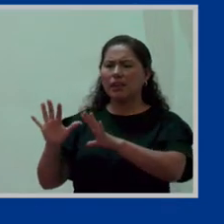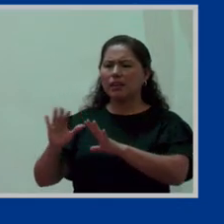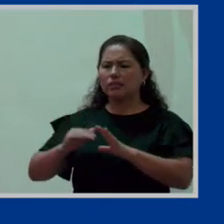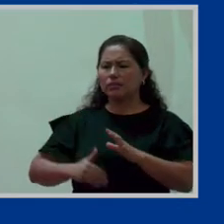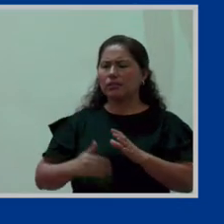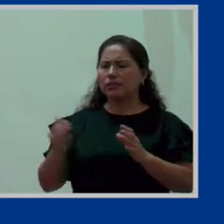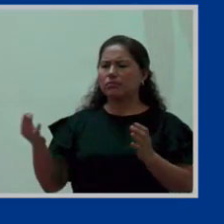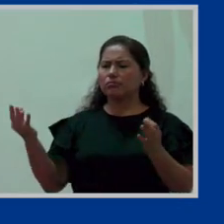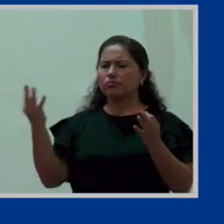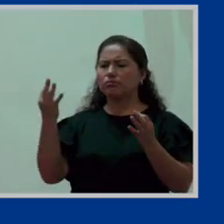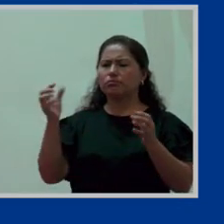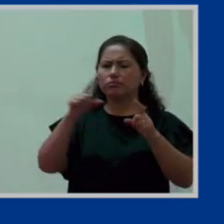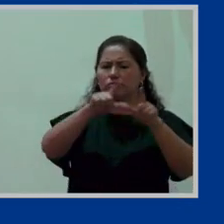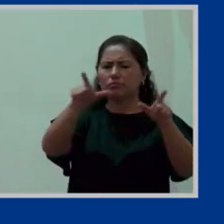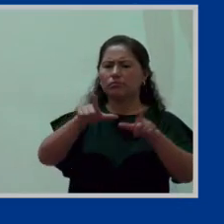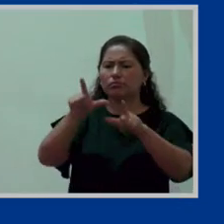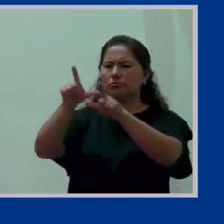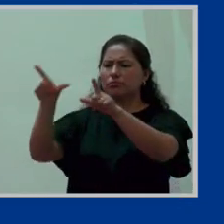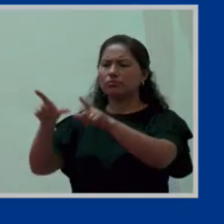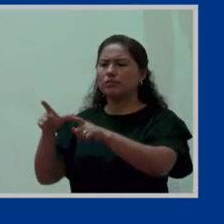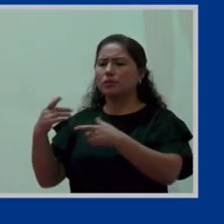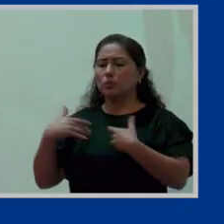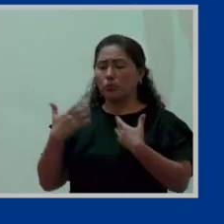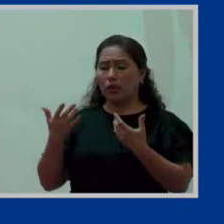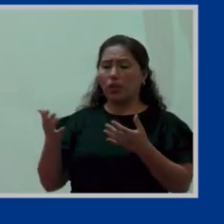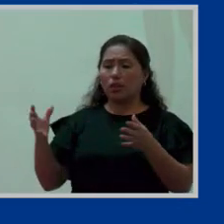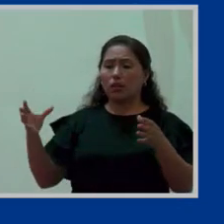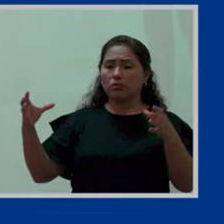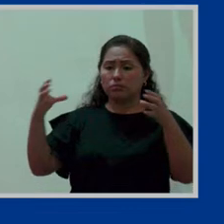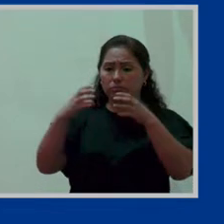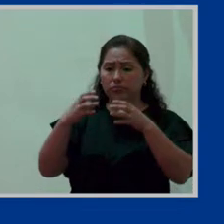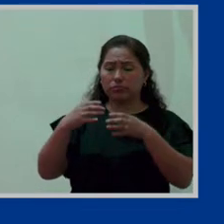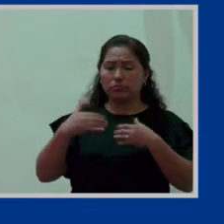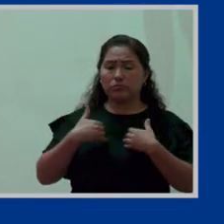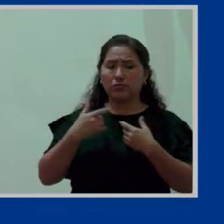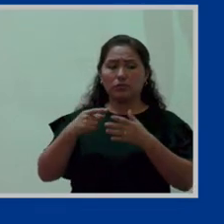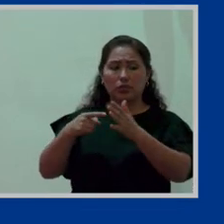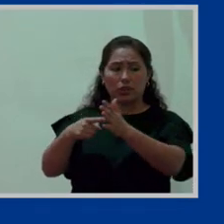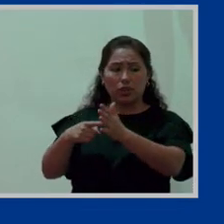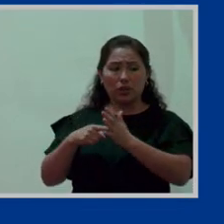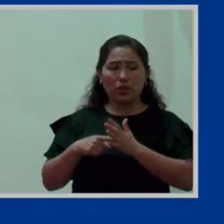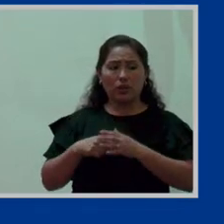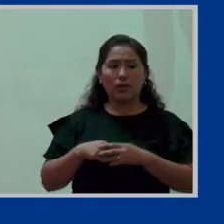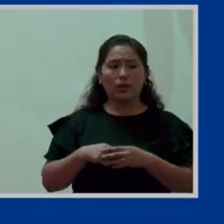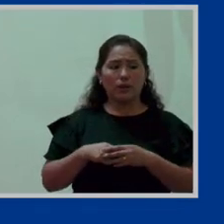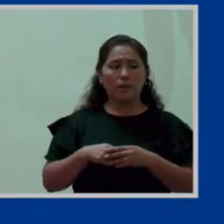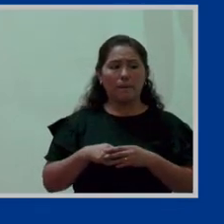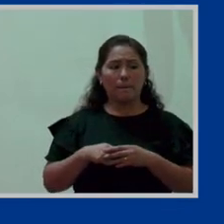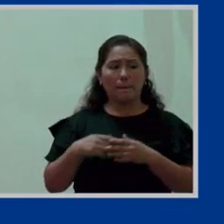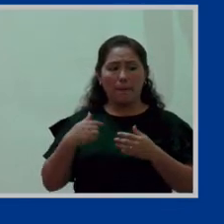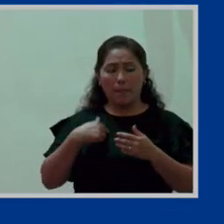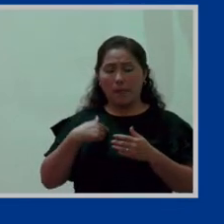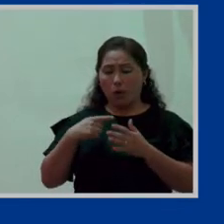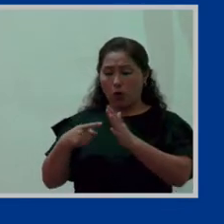juntando las tres sedes completa el mínimo 20 ya